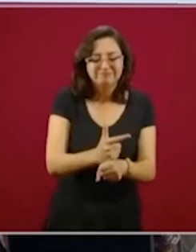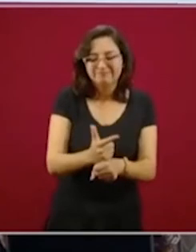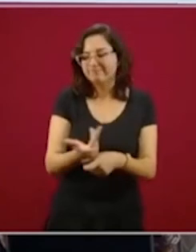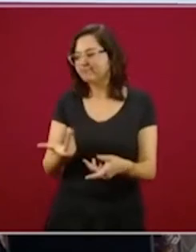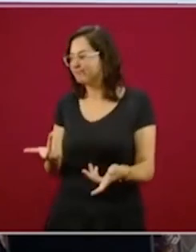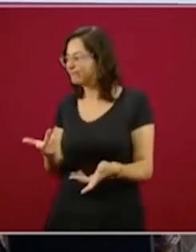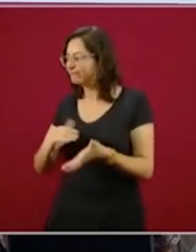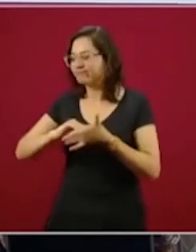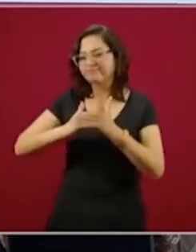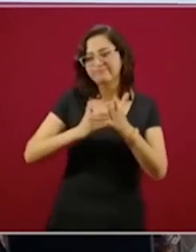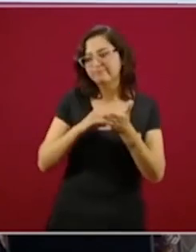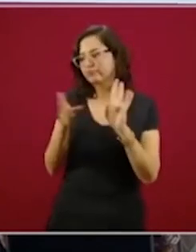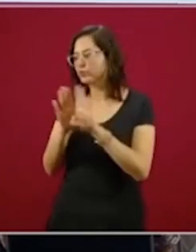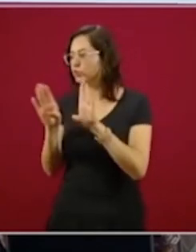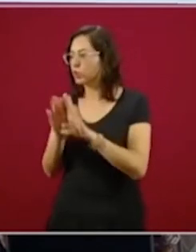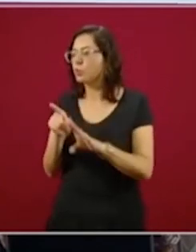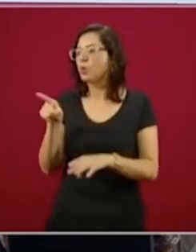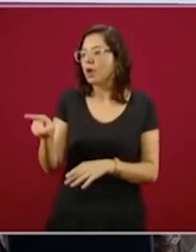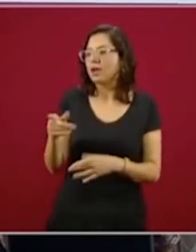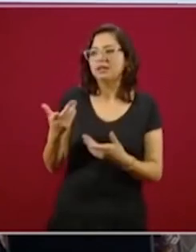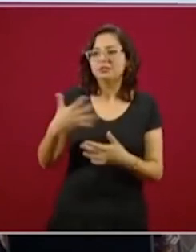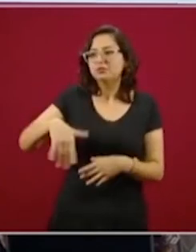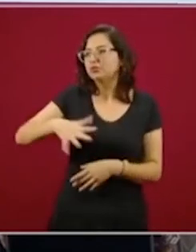viene a platicarnos hoy Miguel.